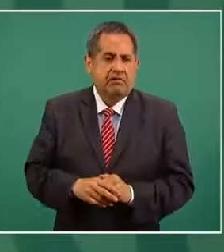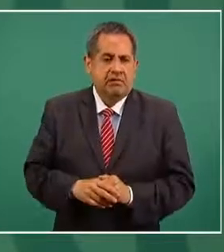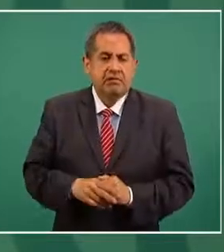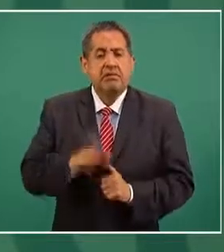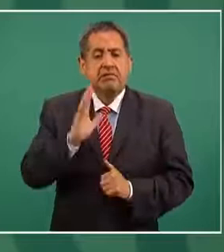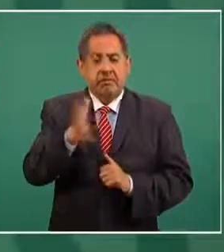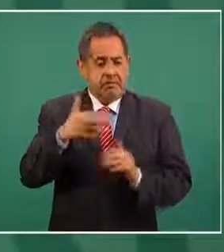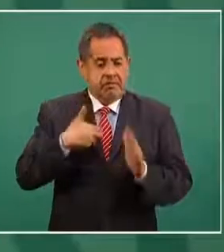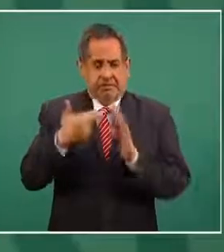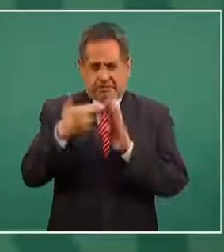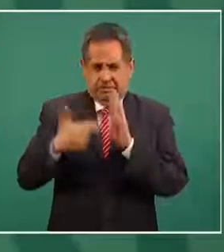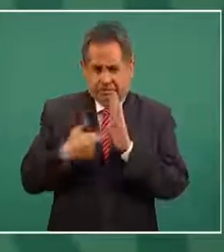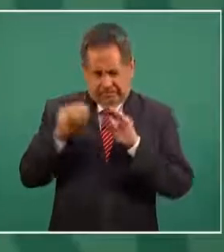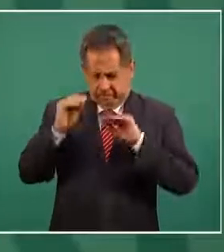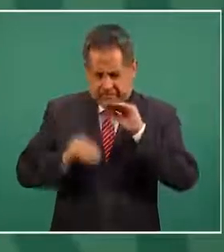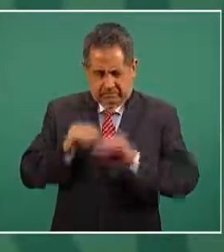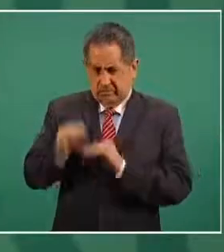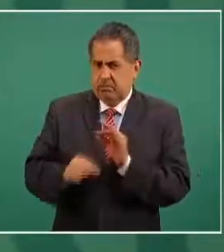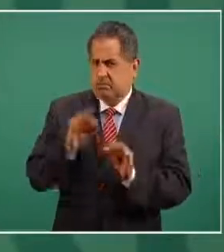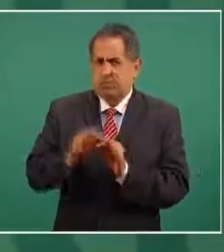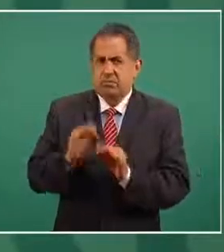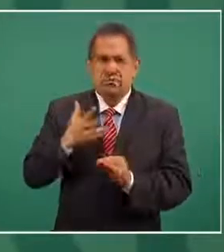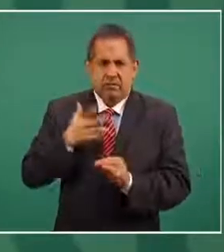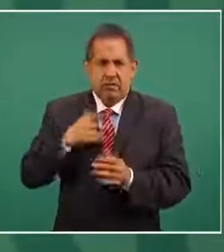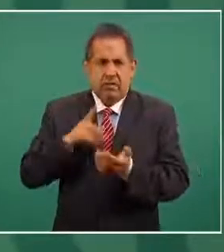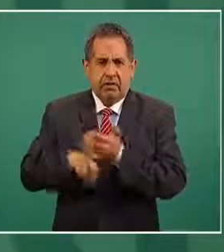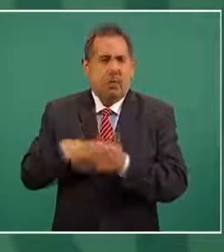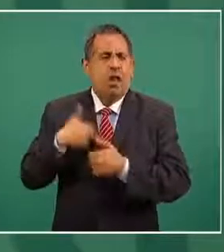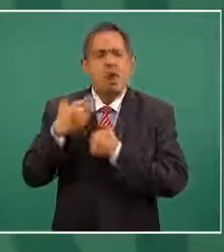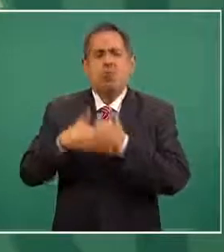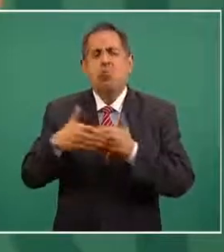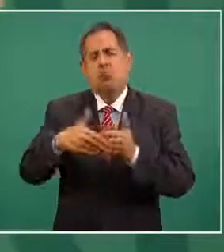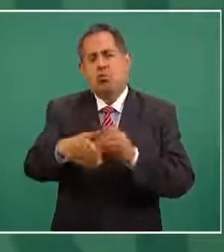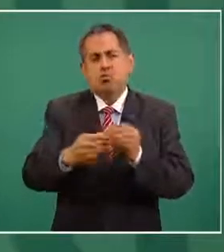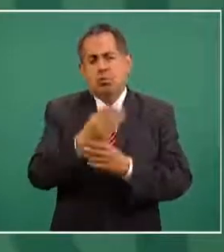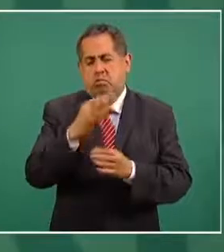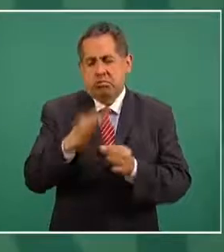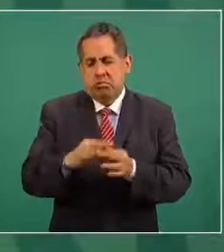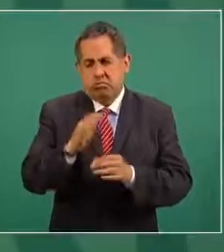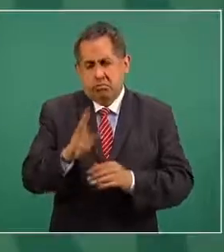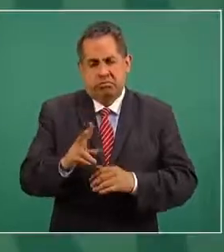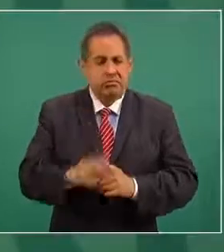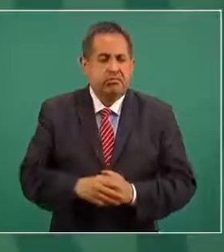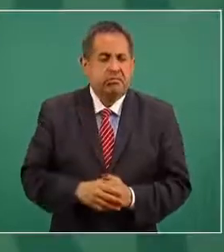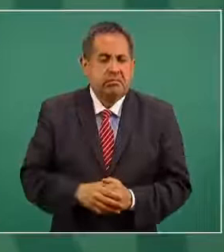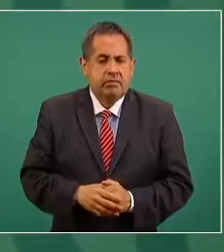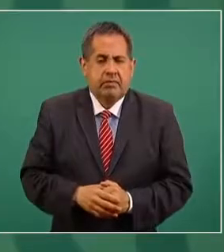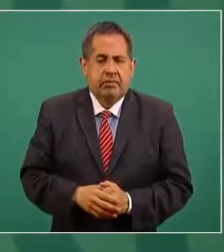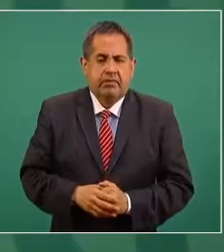el reglamento ya es una etapa nueva en la relación